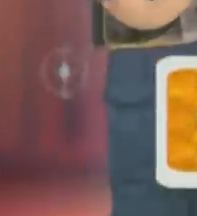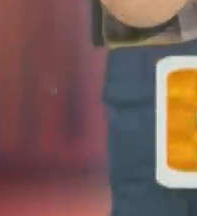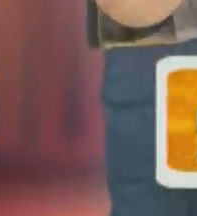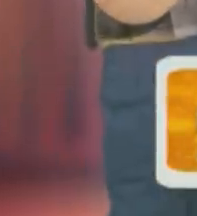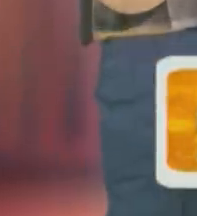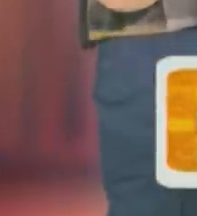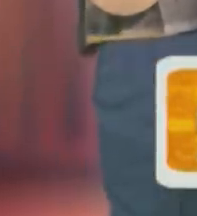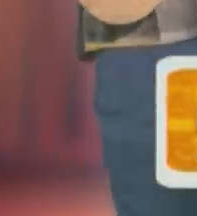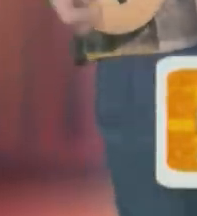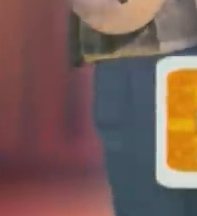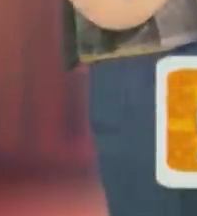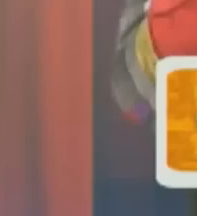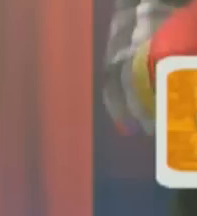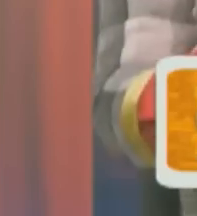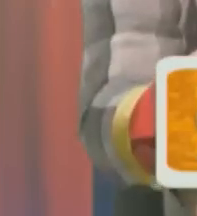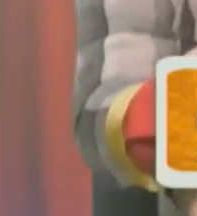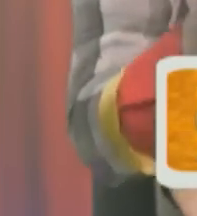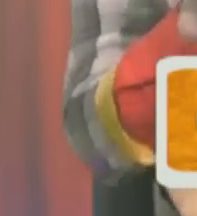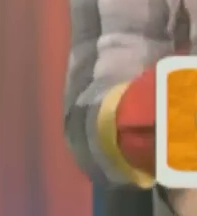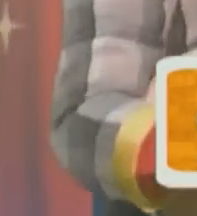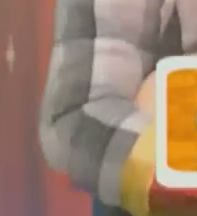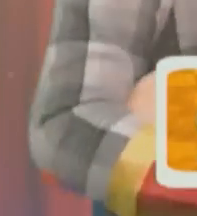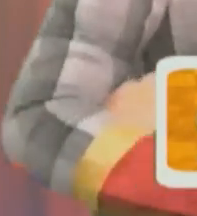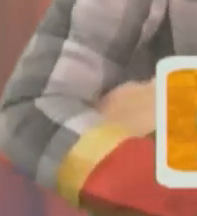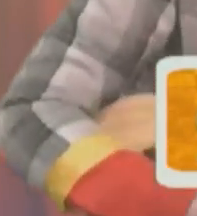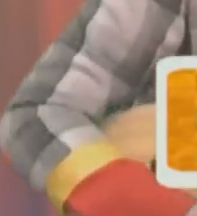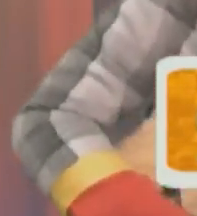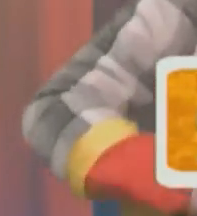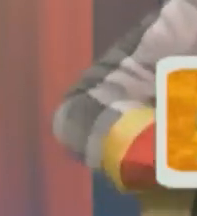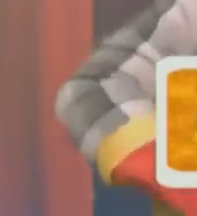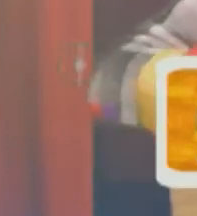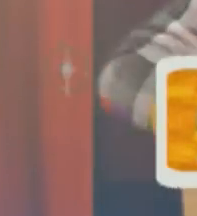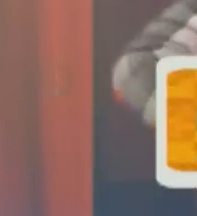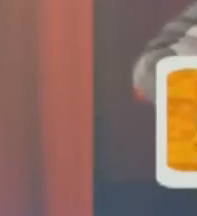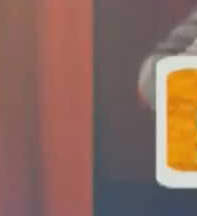familiares. No se les olvide, 320-808-1712.